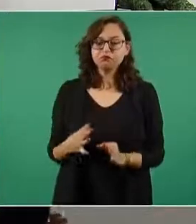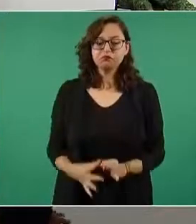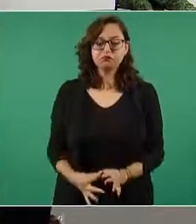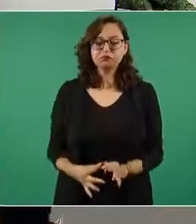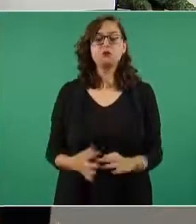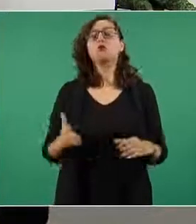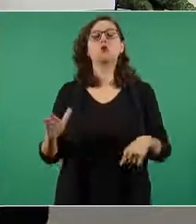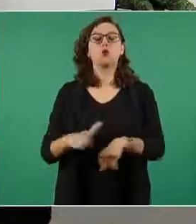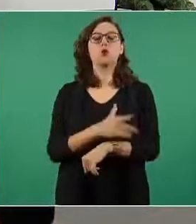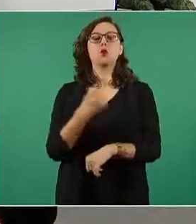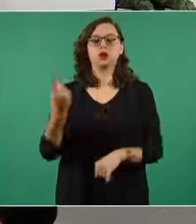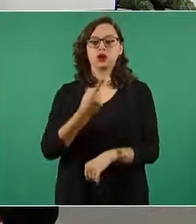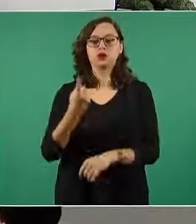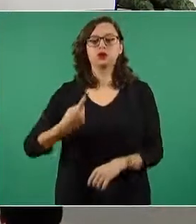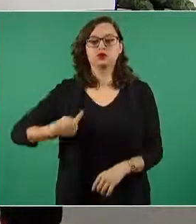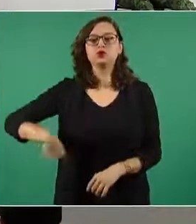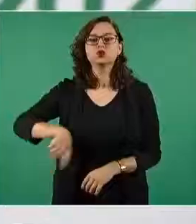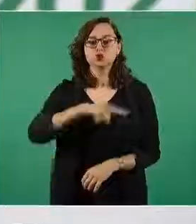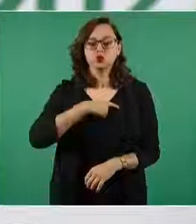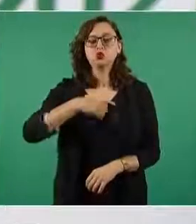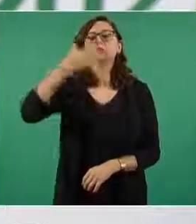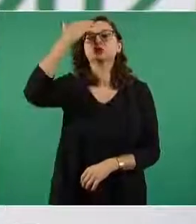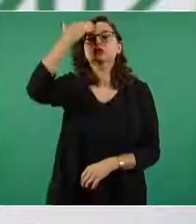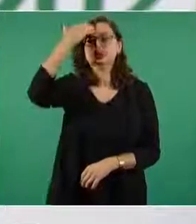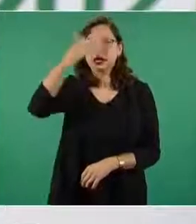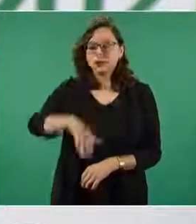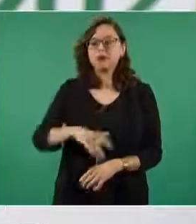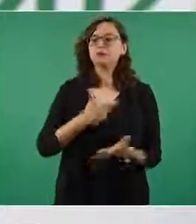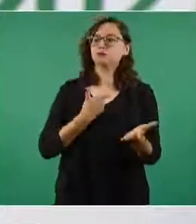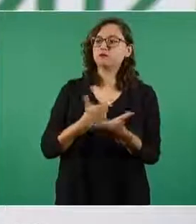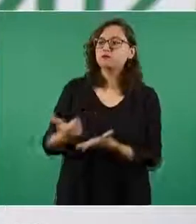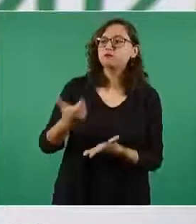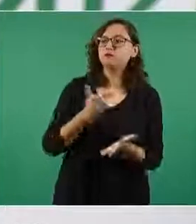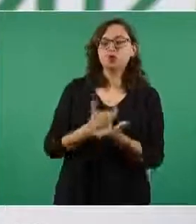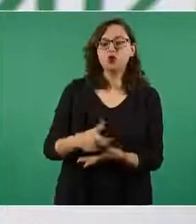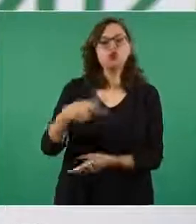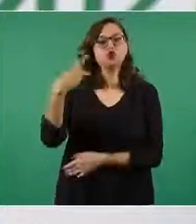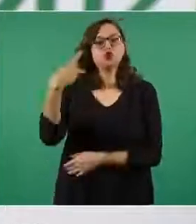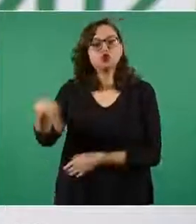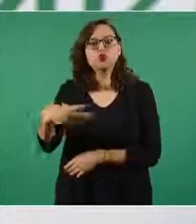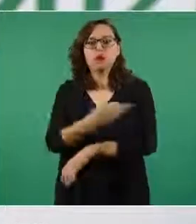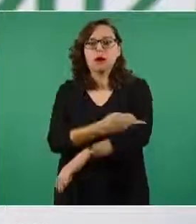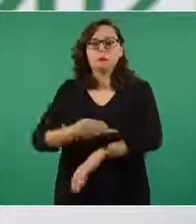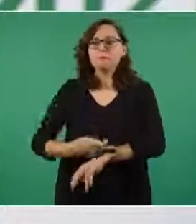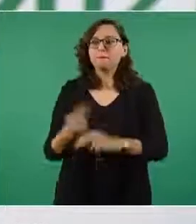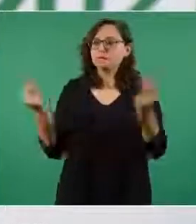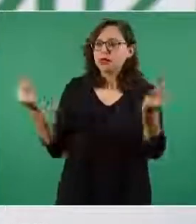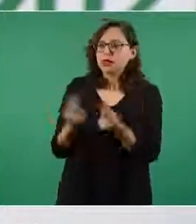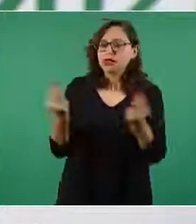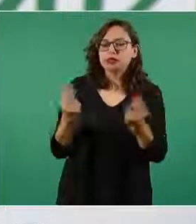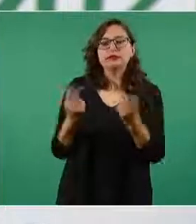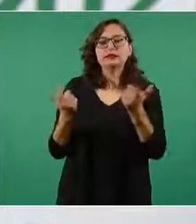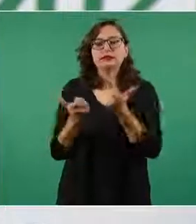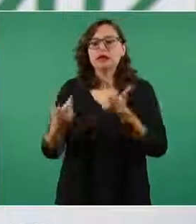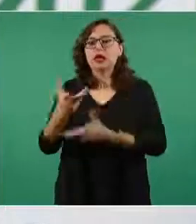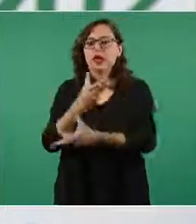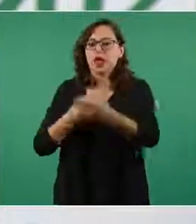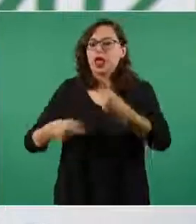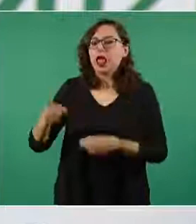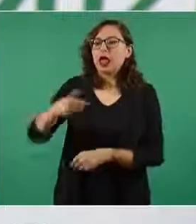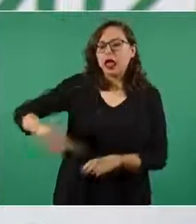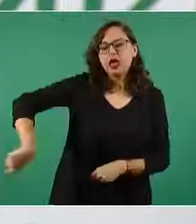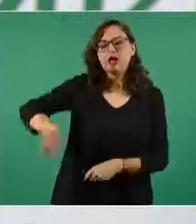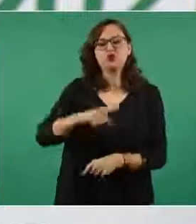porque estamos conscientes de que es el principal sustento de sus familias reconocemos el esfuerzo con que los trabajadores